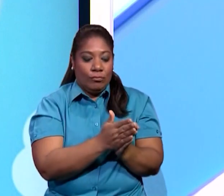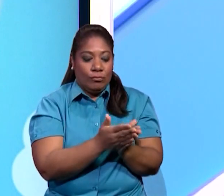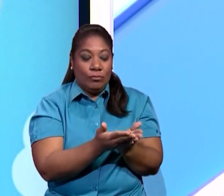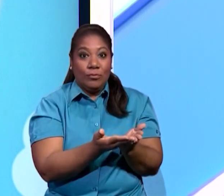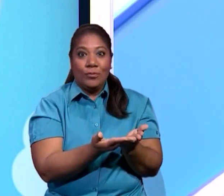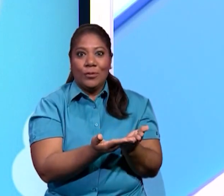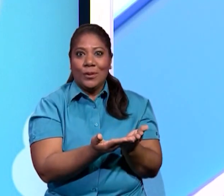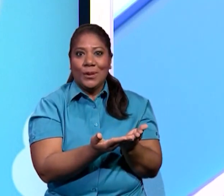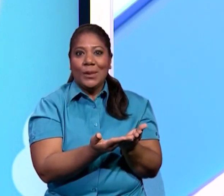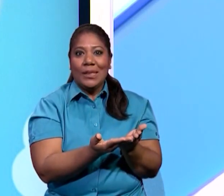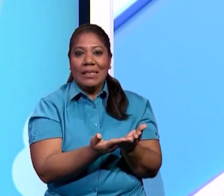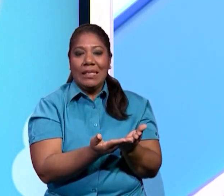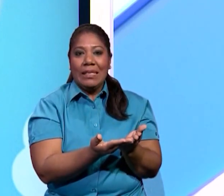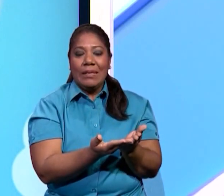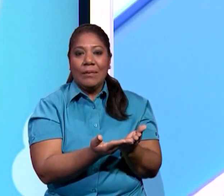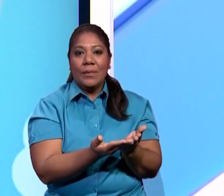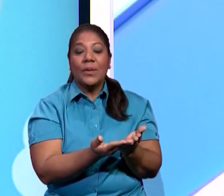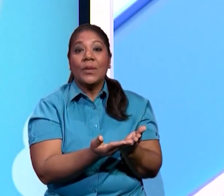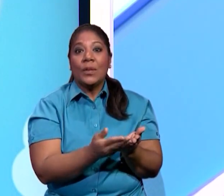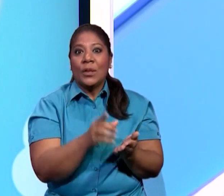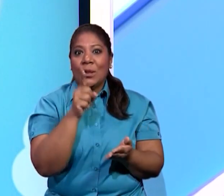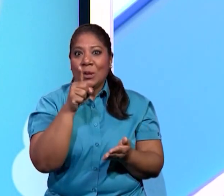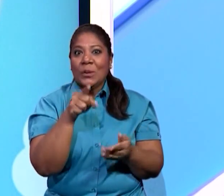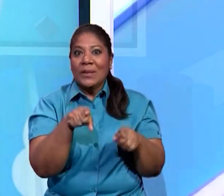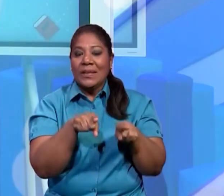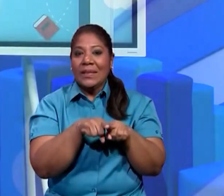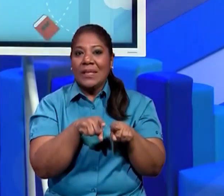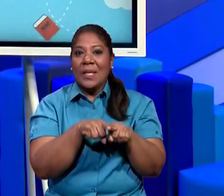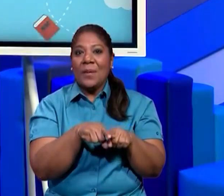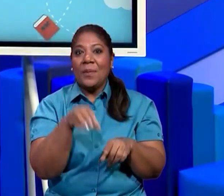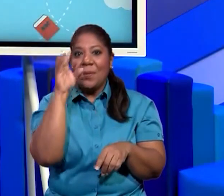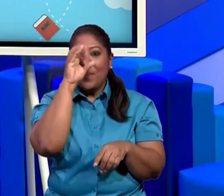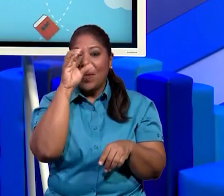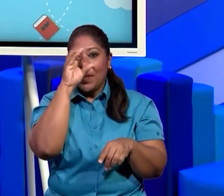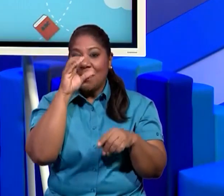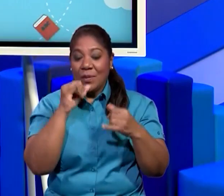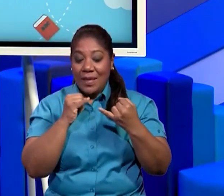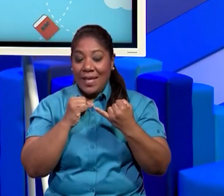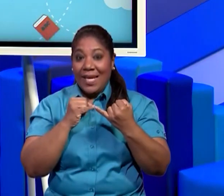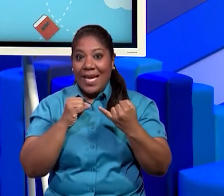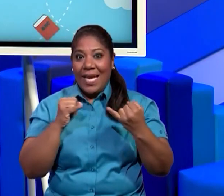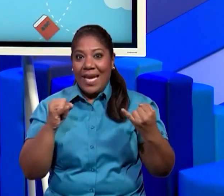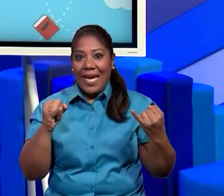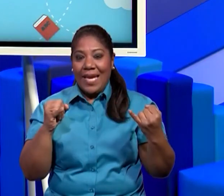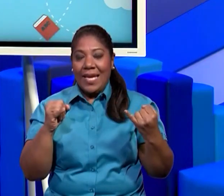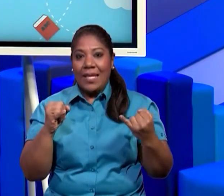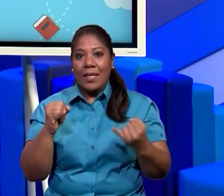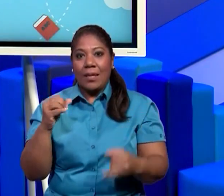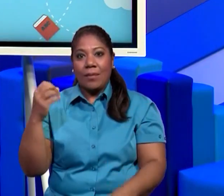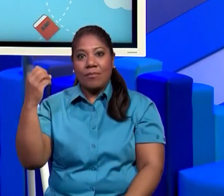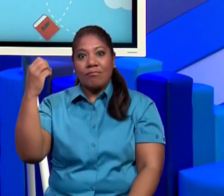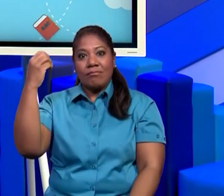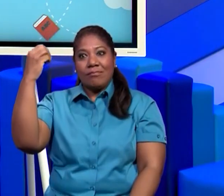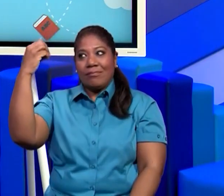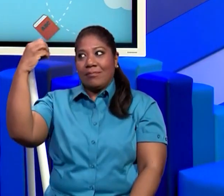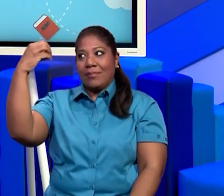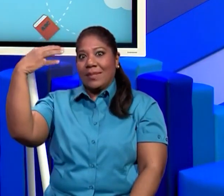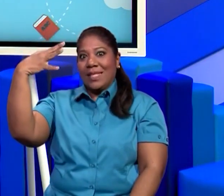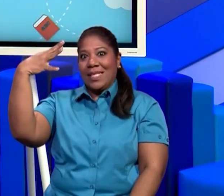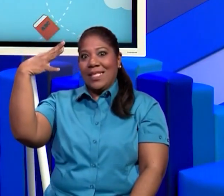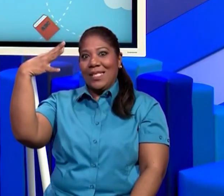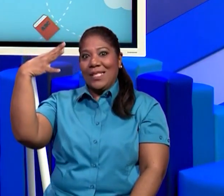específicamente, y lo podemos buscar también en el internet, que el sol sale por el